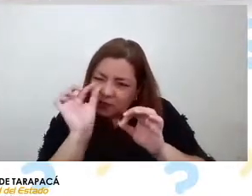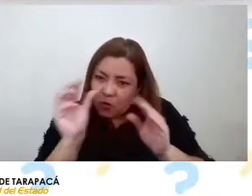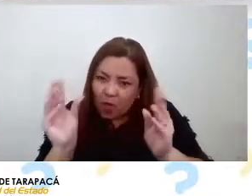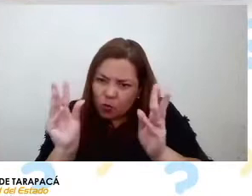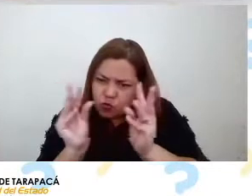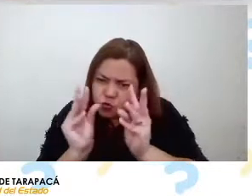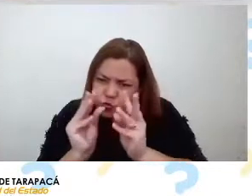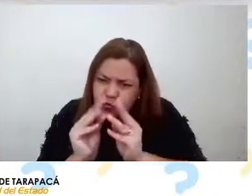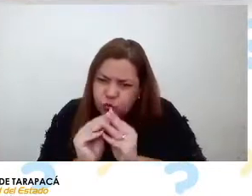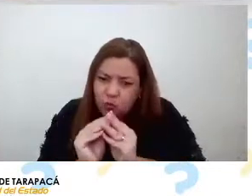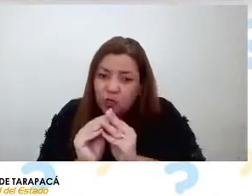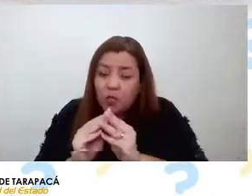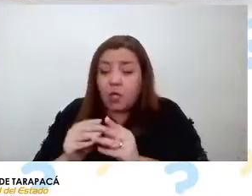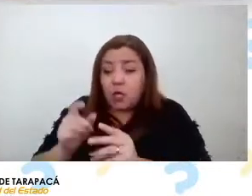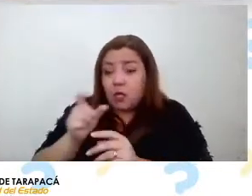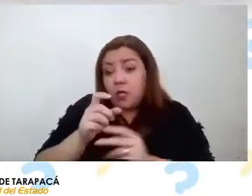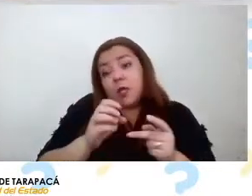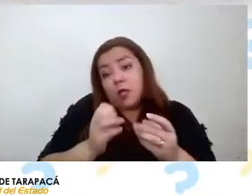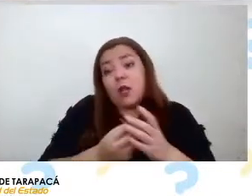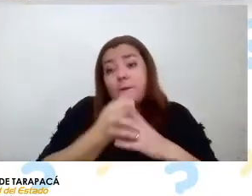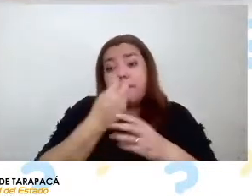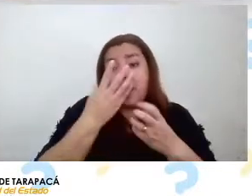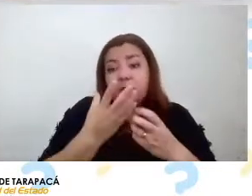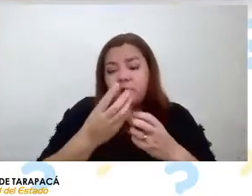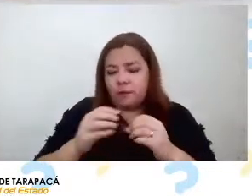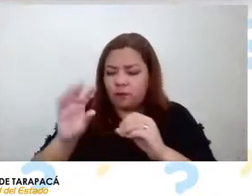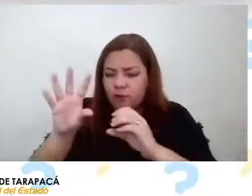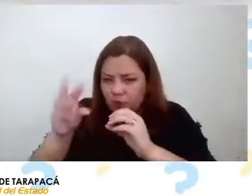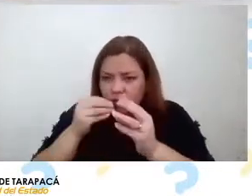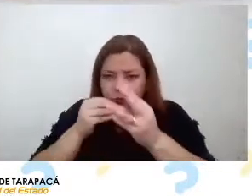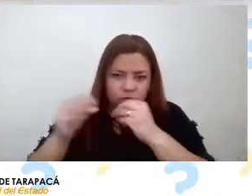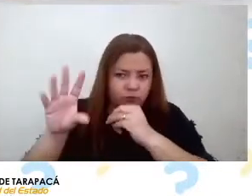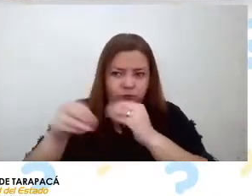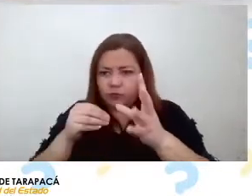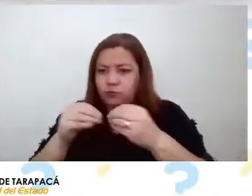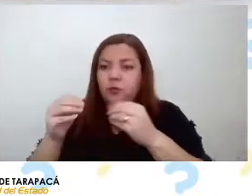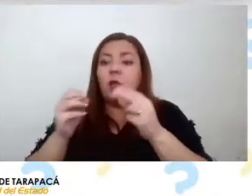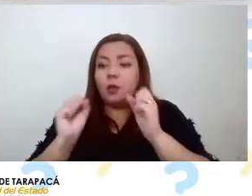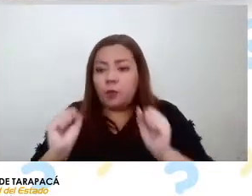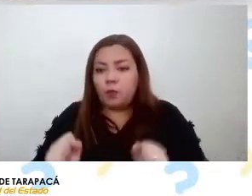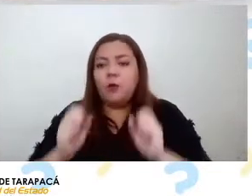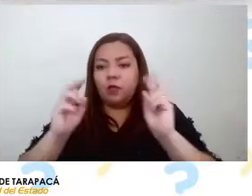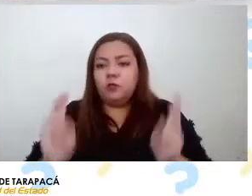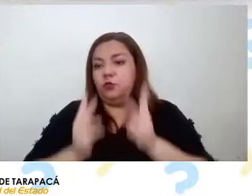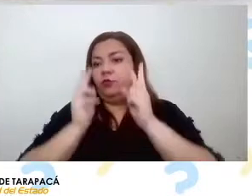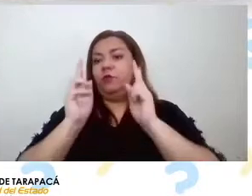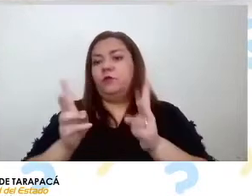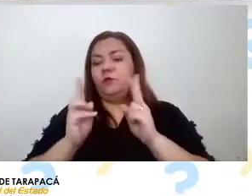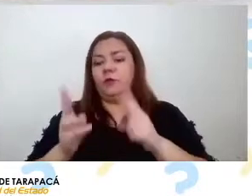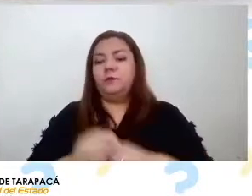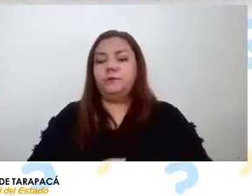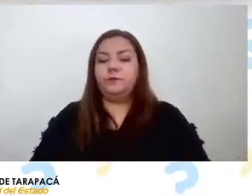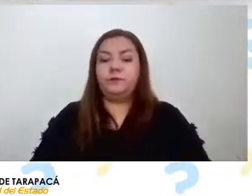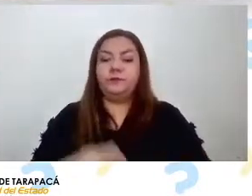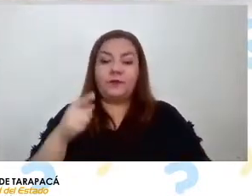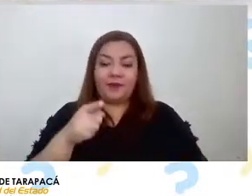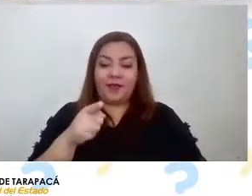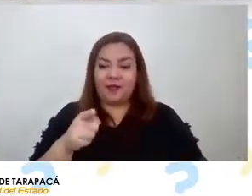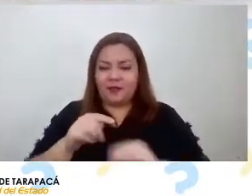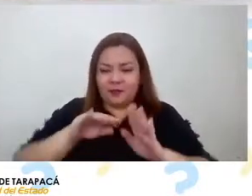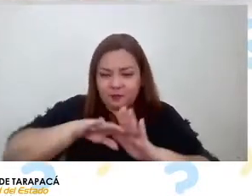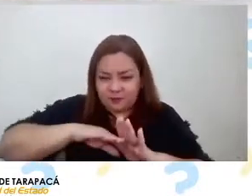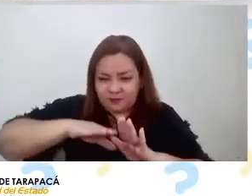así organismos pueden sobrevivir en ese lugar. Por ejemplo, acá que nosotros vemos unos líquenes